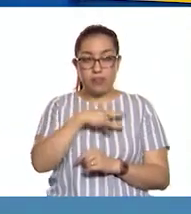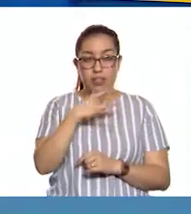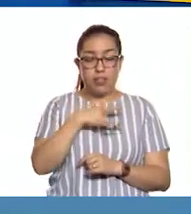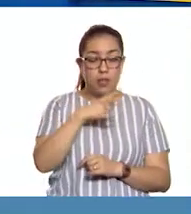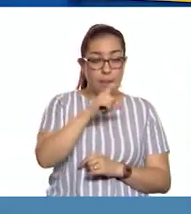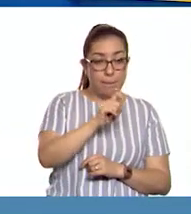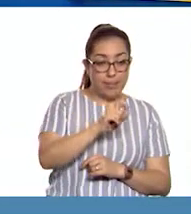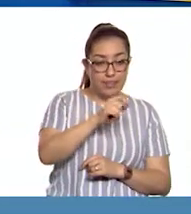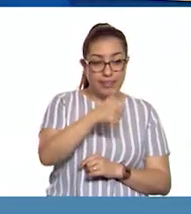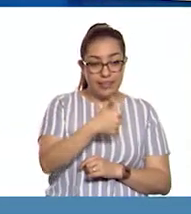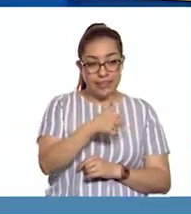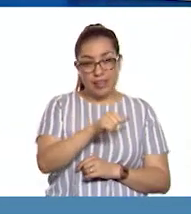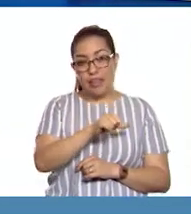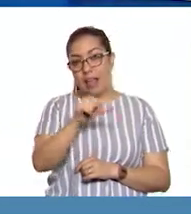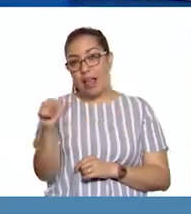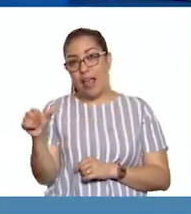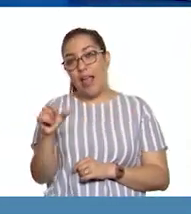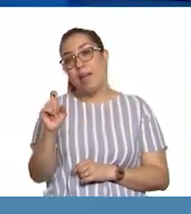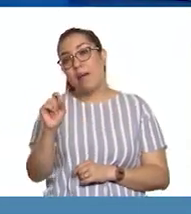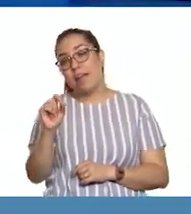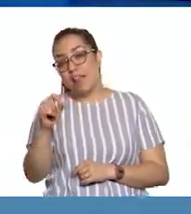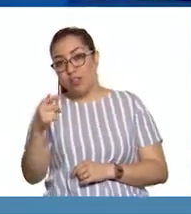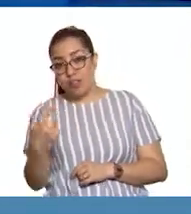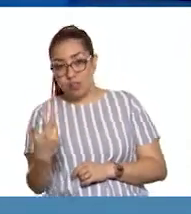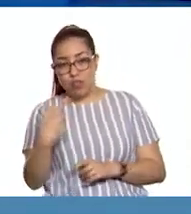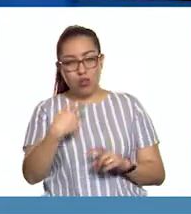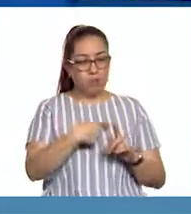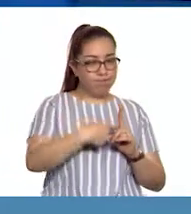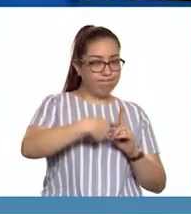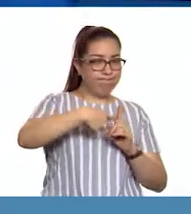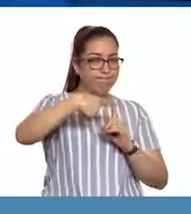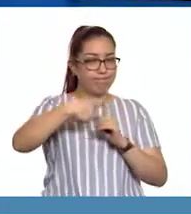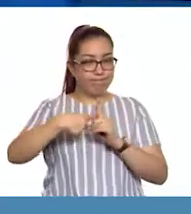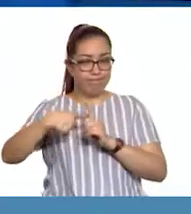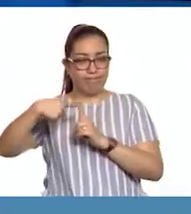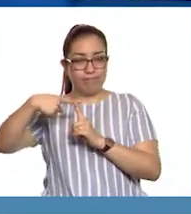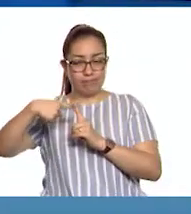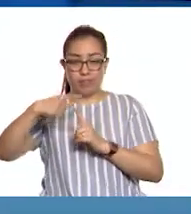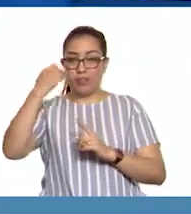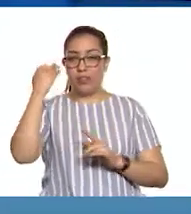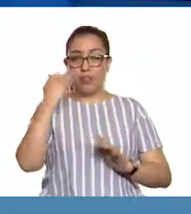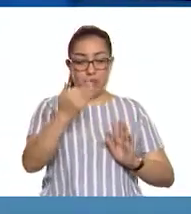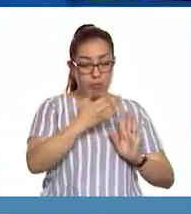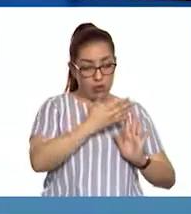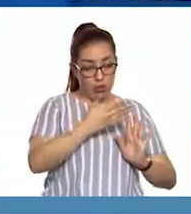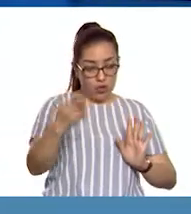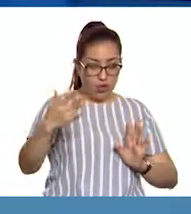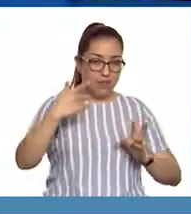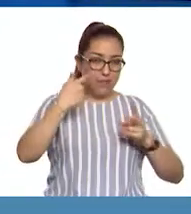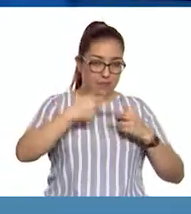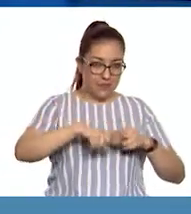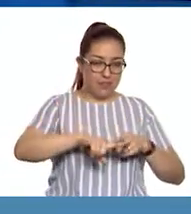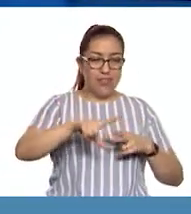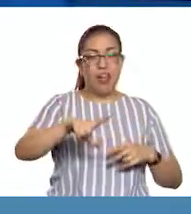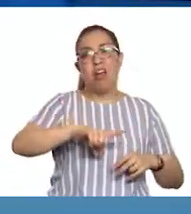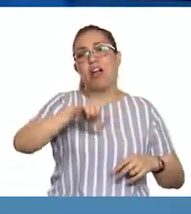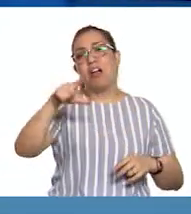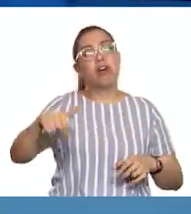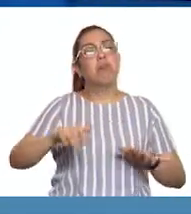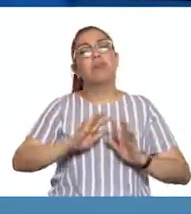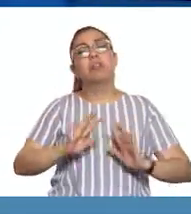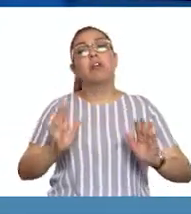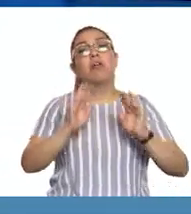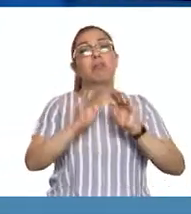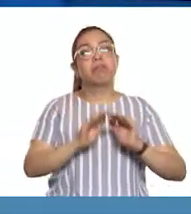grados a 28 grados Celsius durante el primer periodo de crecimiento. Después puede quedar a temperatura